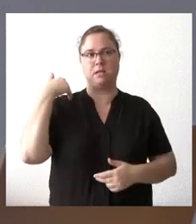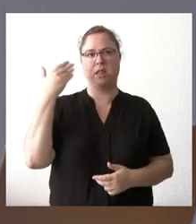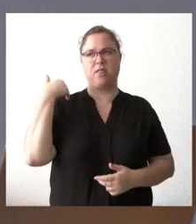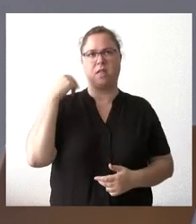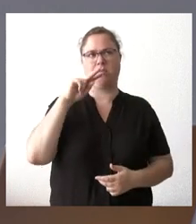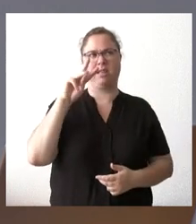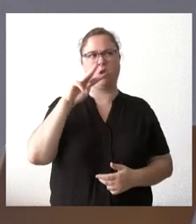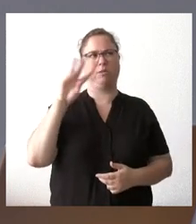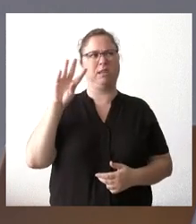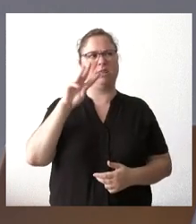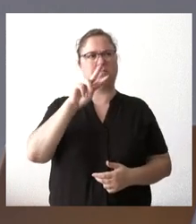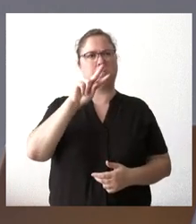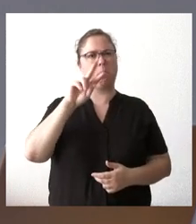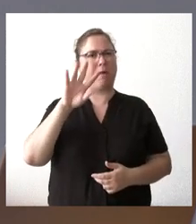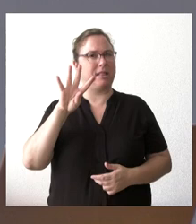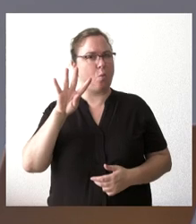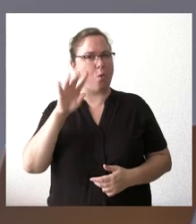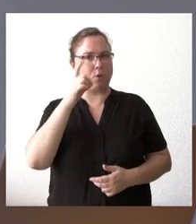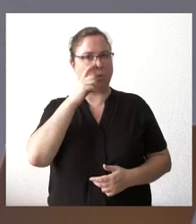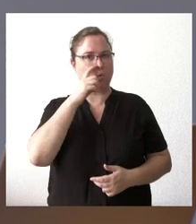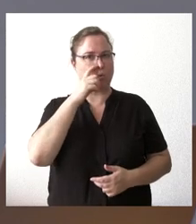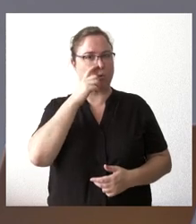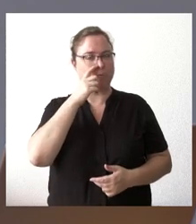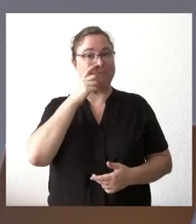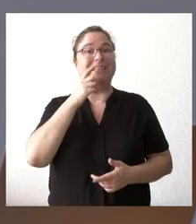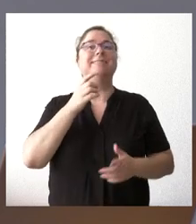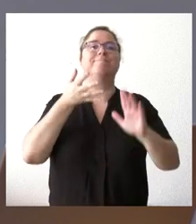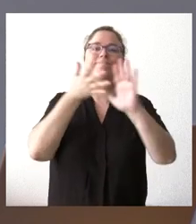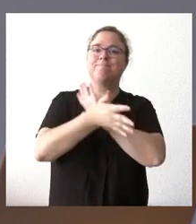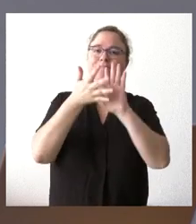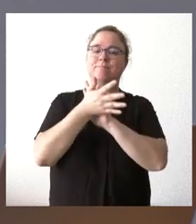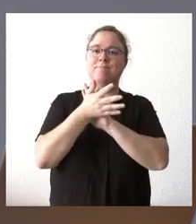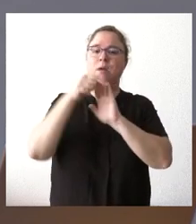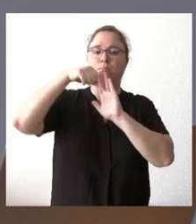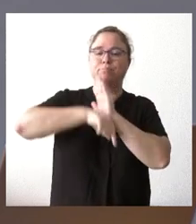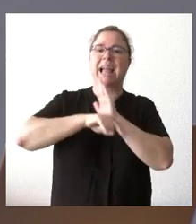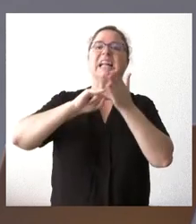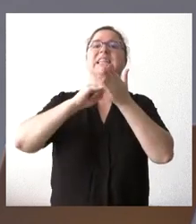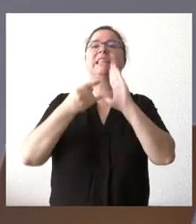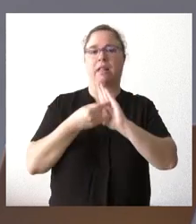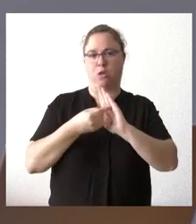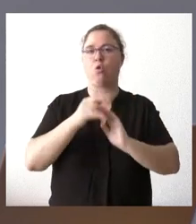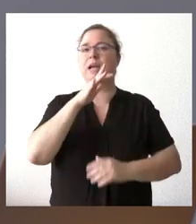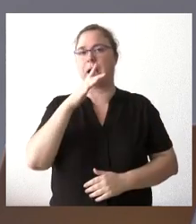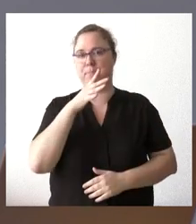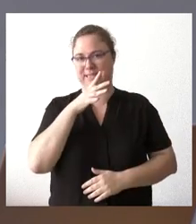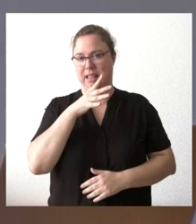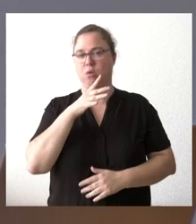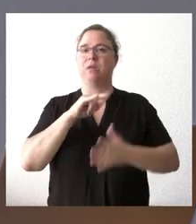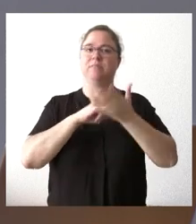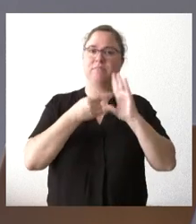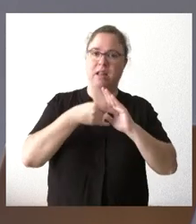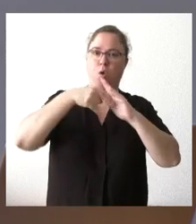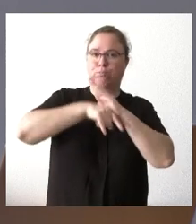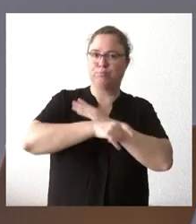24 de junio, donde expusieron técnicamente qué había ocurrido en ese incendio, técnicamente qué medios estaban